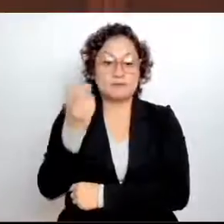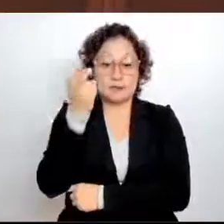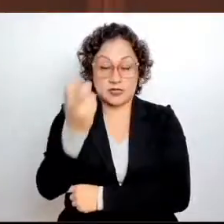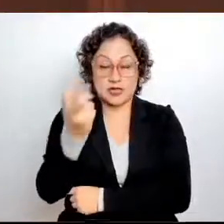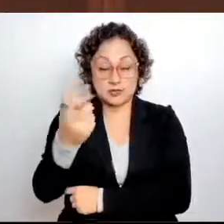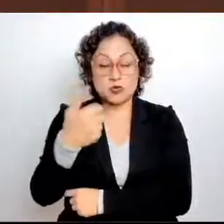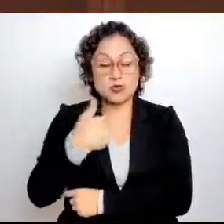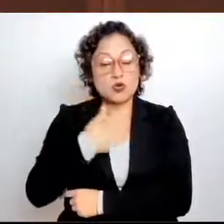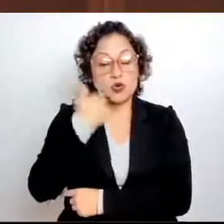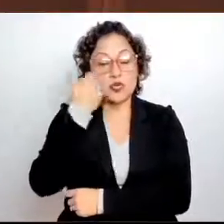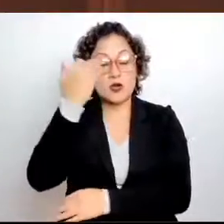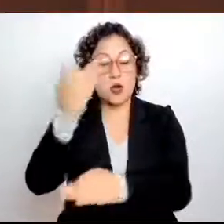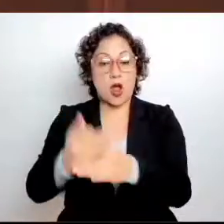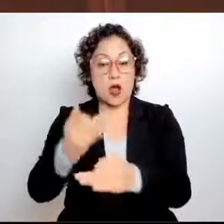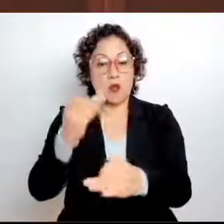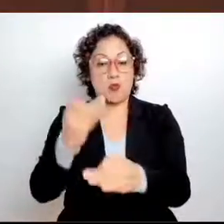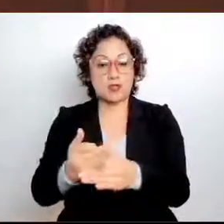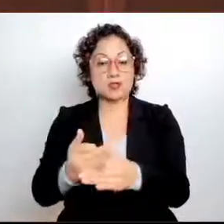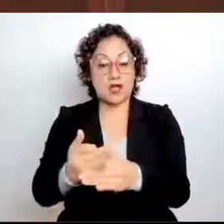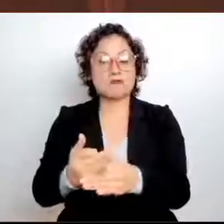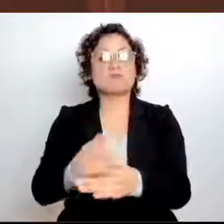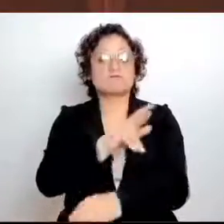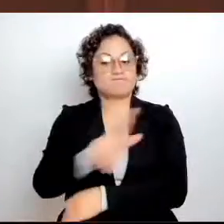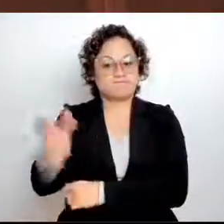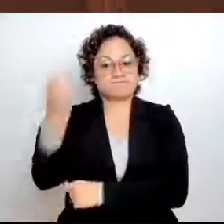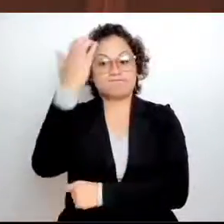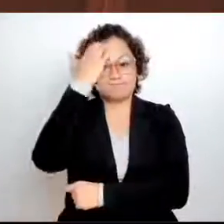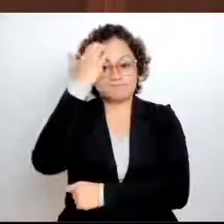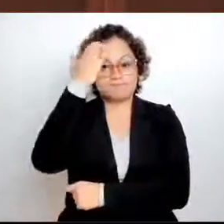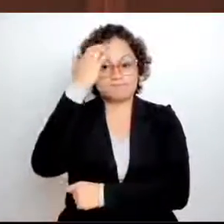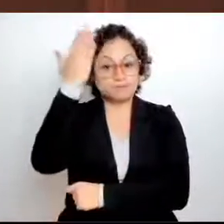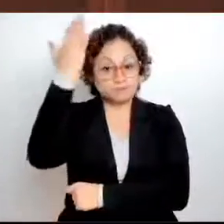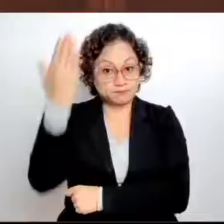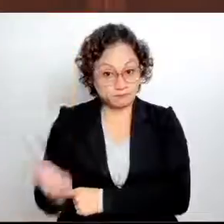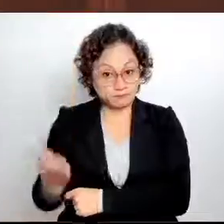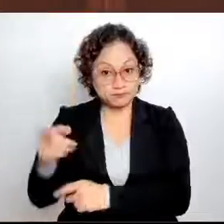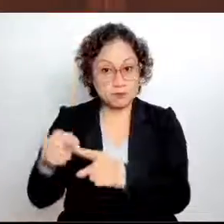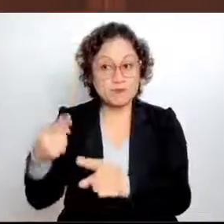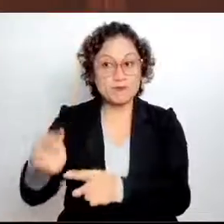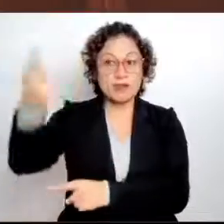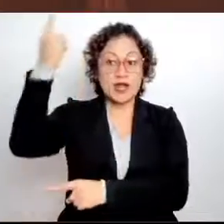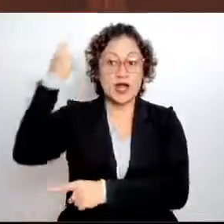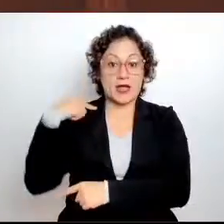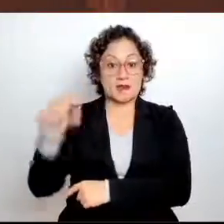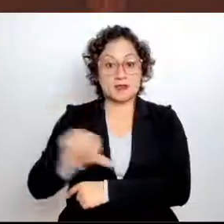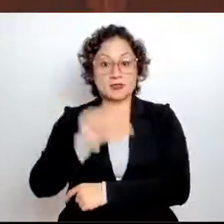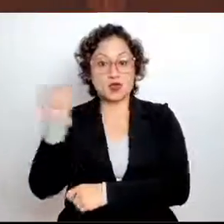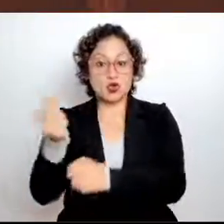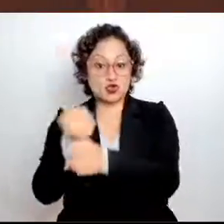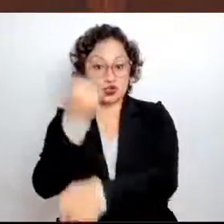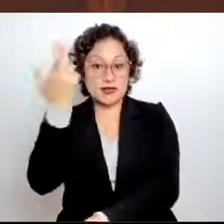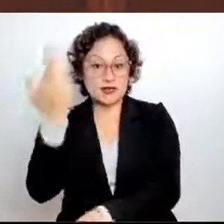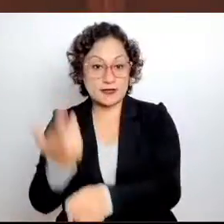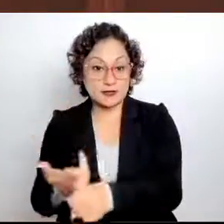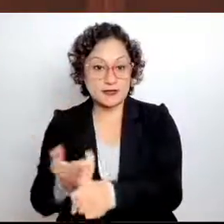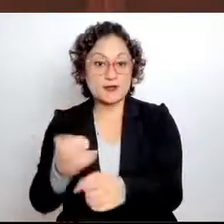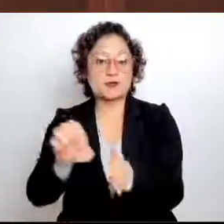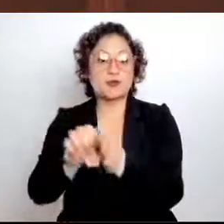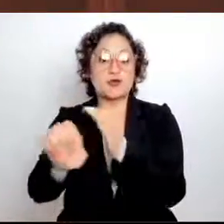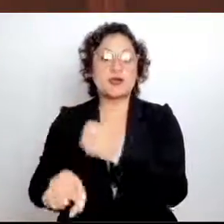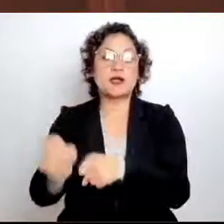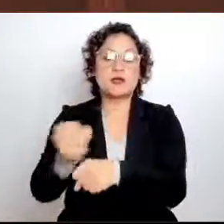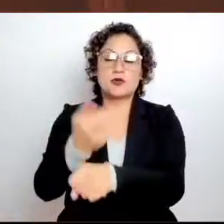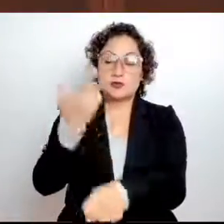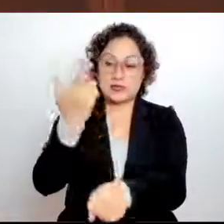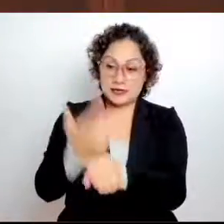que a diferencia de otros secretarios que no lo hicieron, el señor Secretario de Seguridad